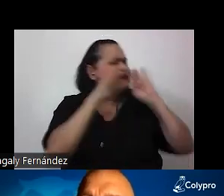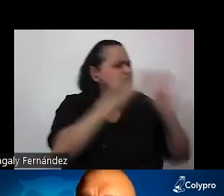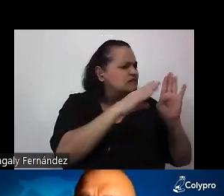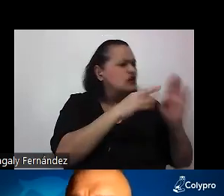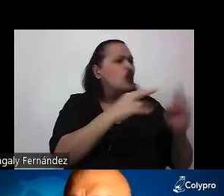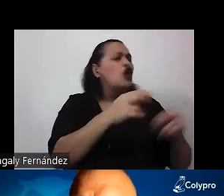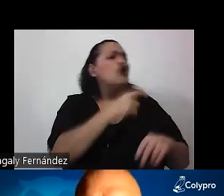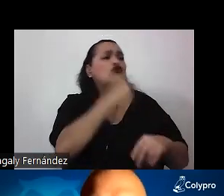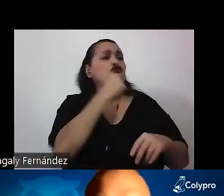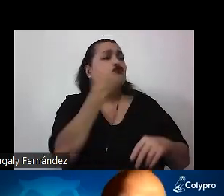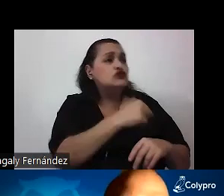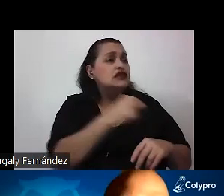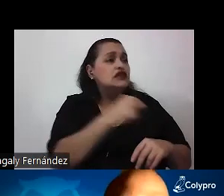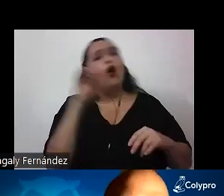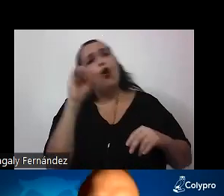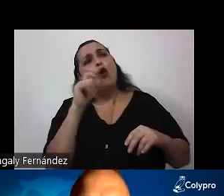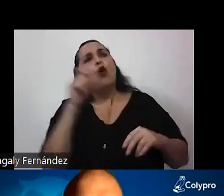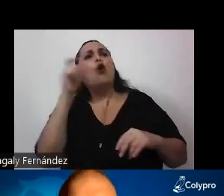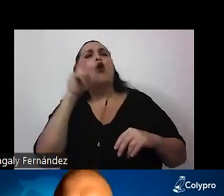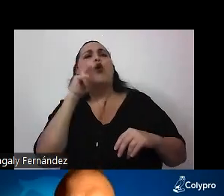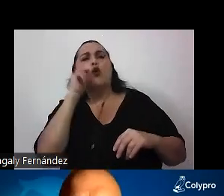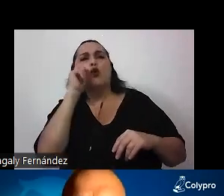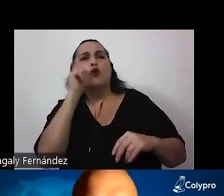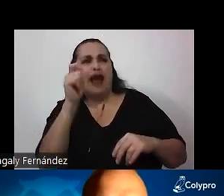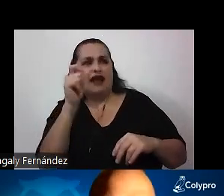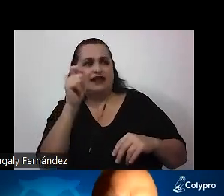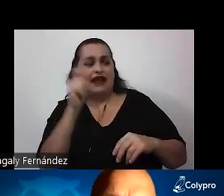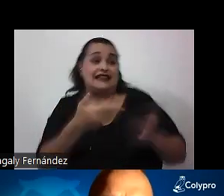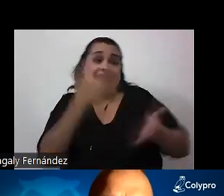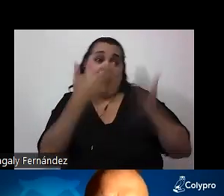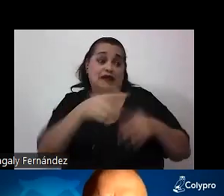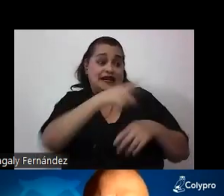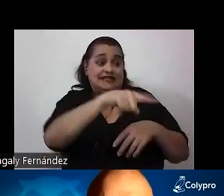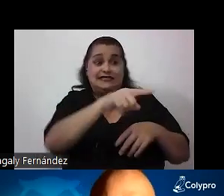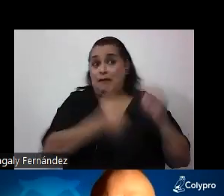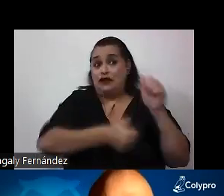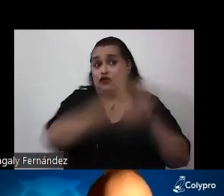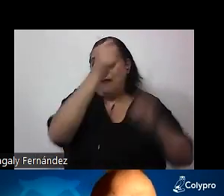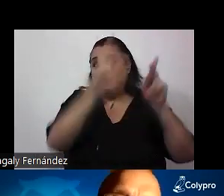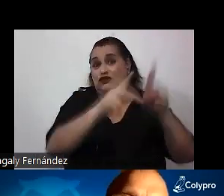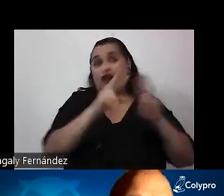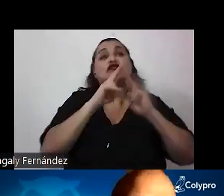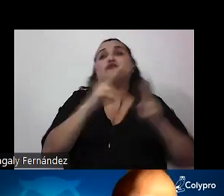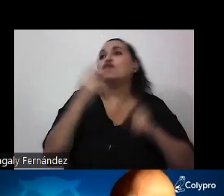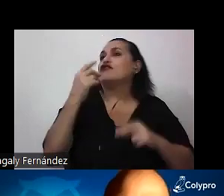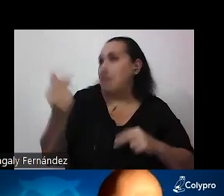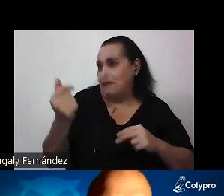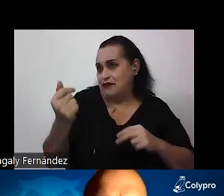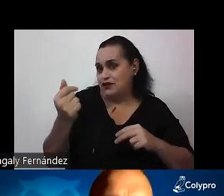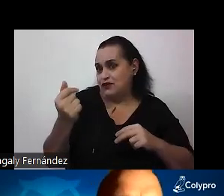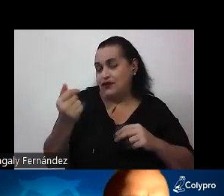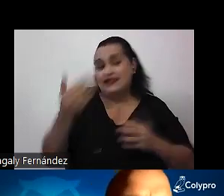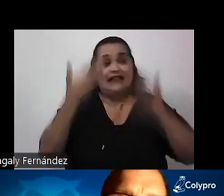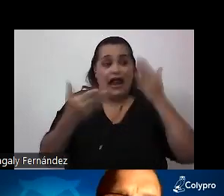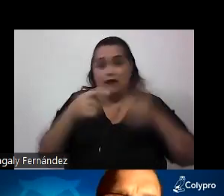bueno, lo más probable es que la mayoría de las personas tengan una respuesta rápida, y es probable incluso que estén muy